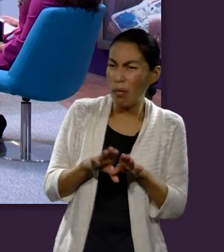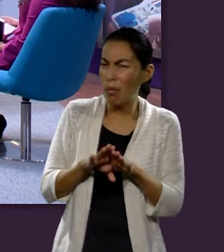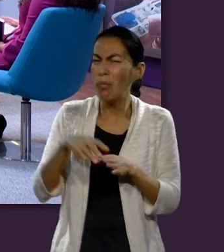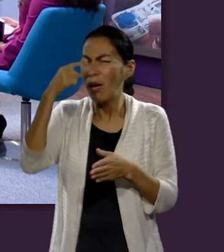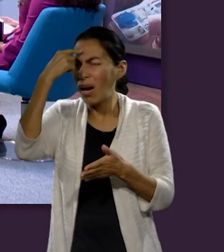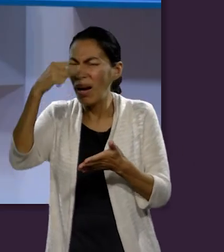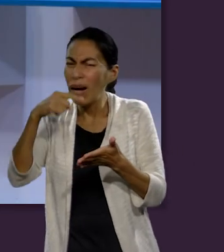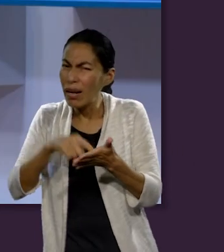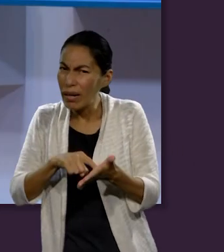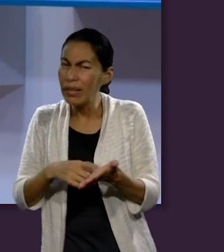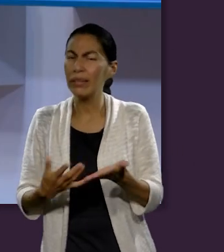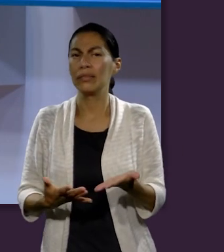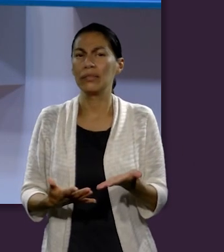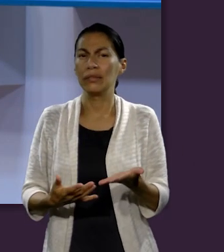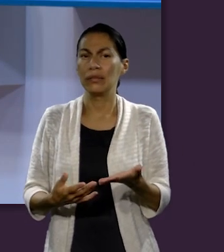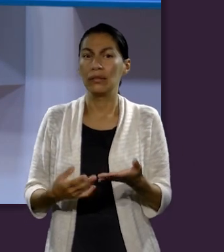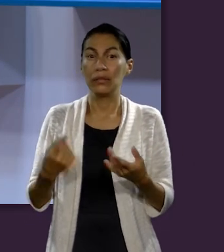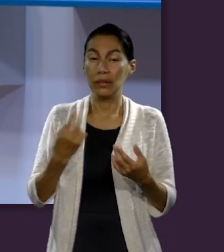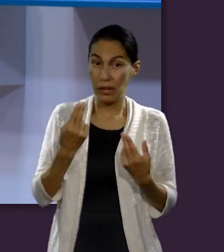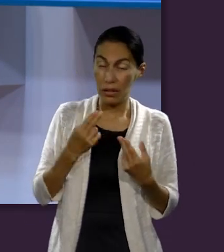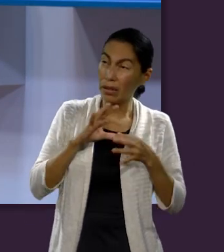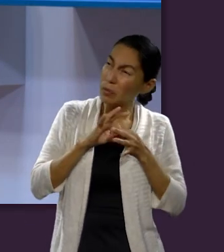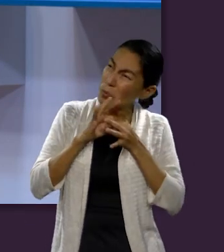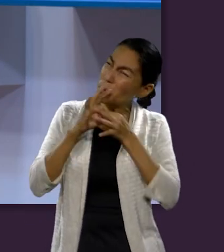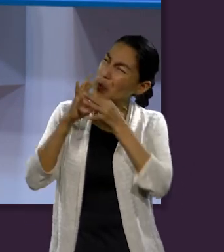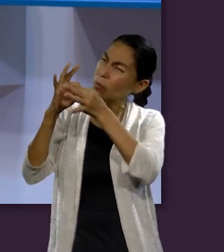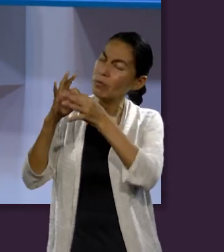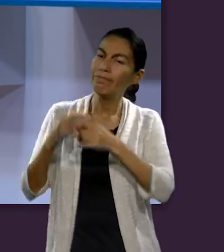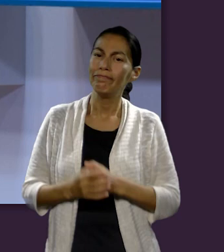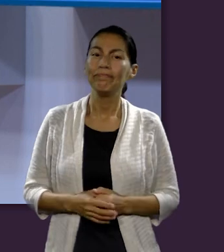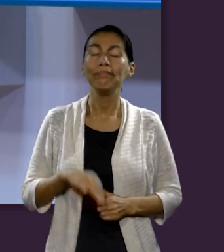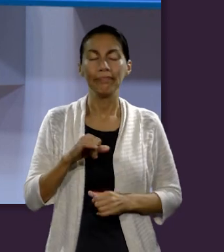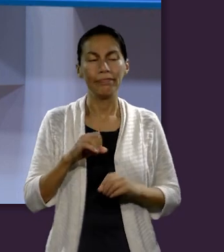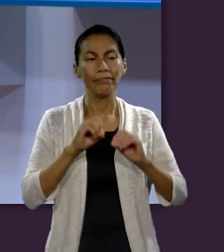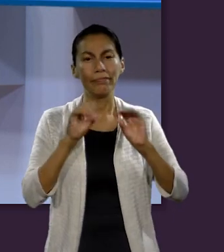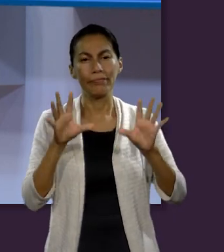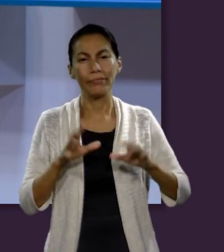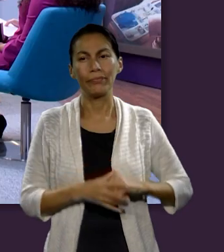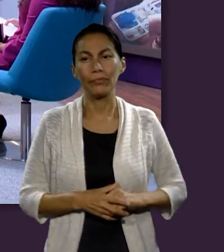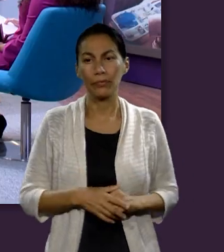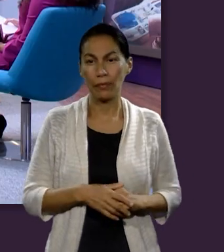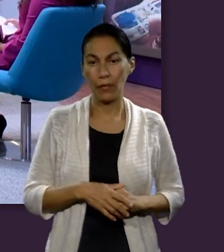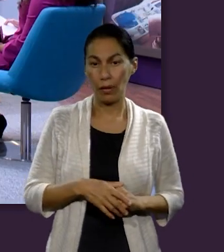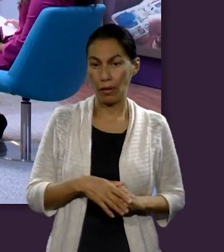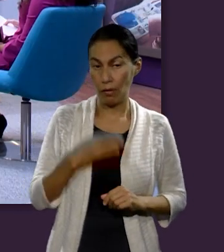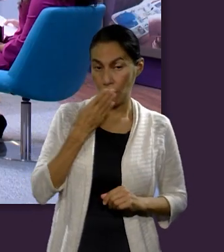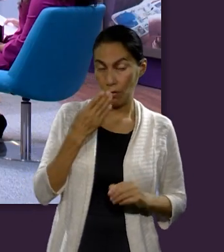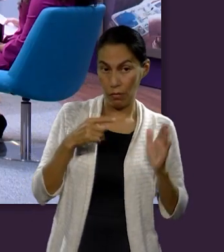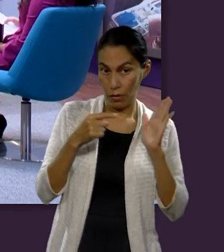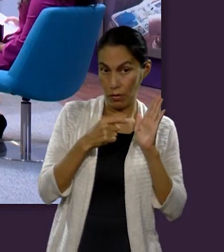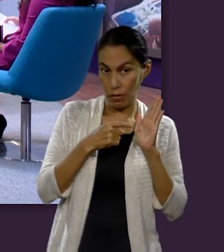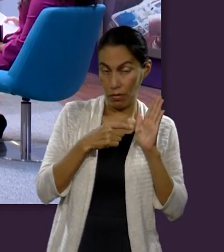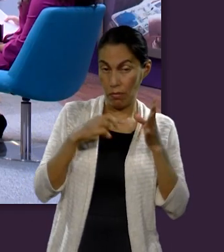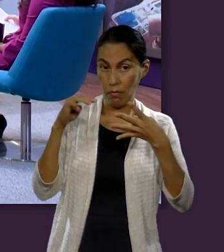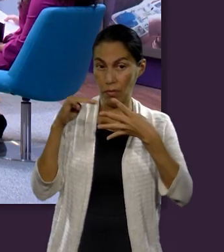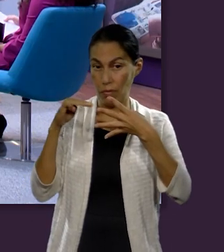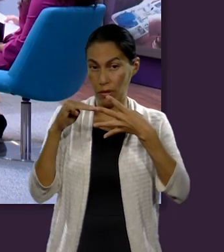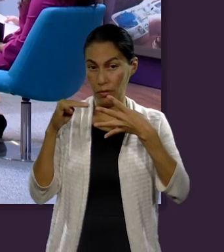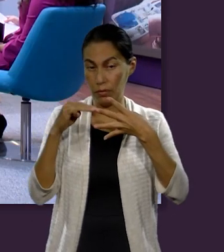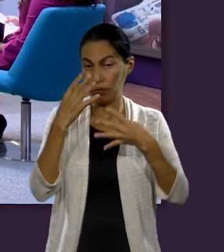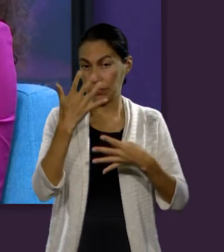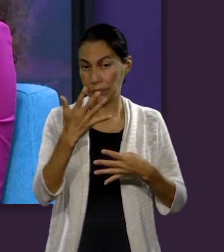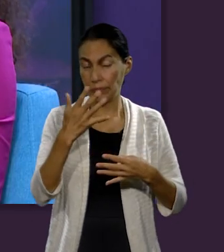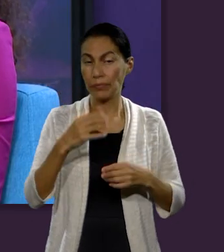temor? ¿Dónde son esas situaciones donde necesitamos estar más aferrados a Jesús? Claro, esas palabras que están